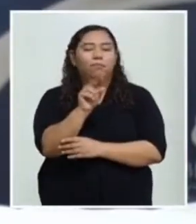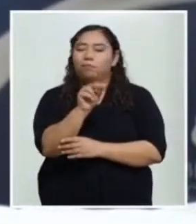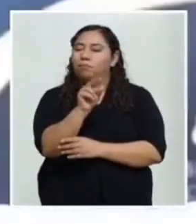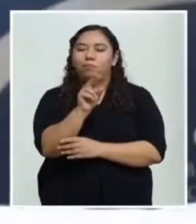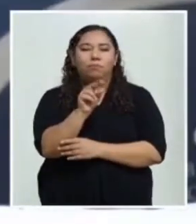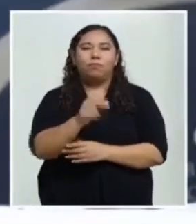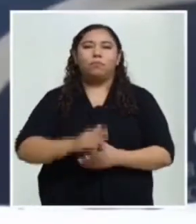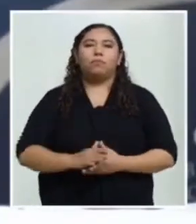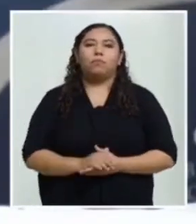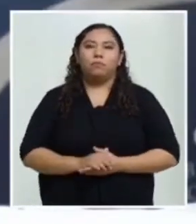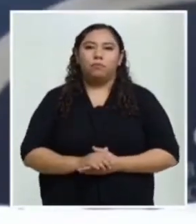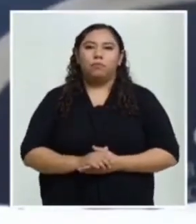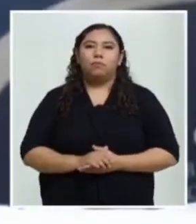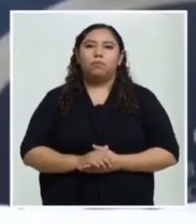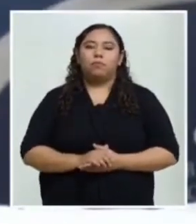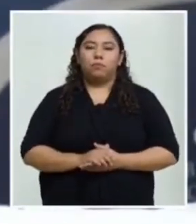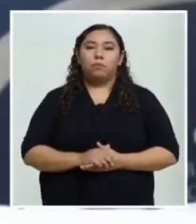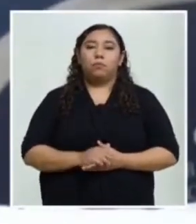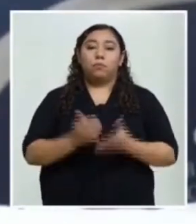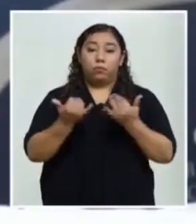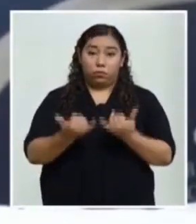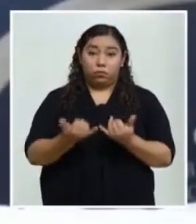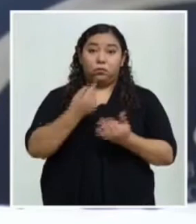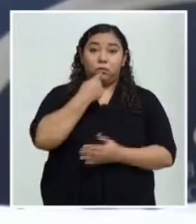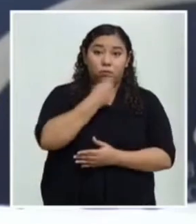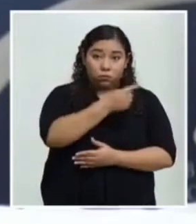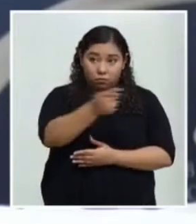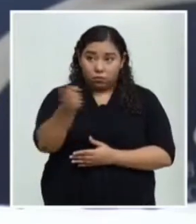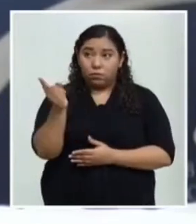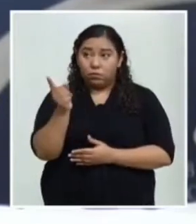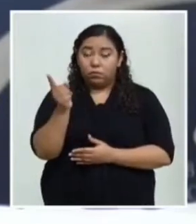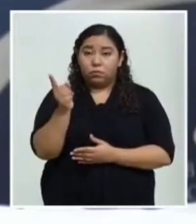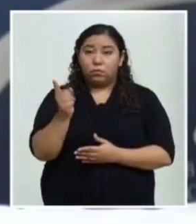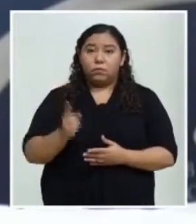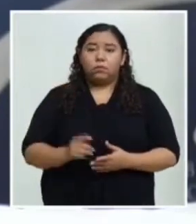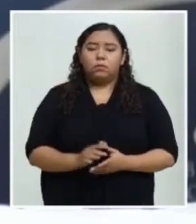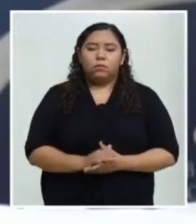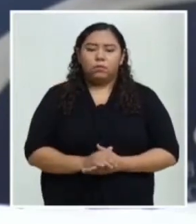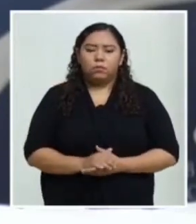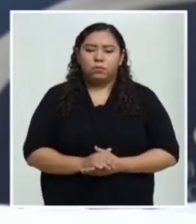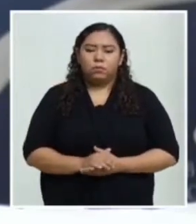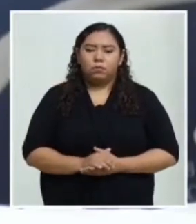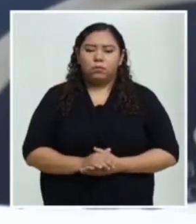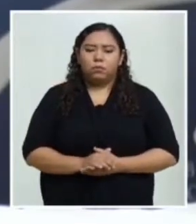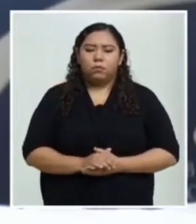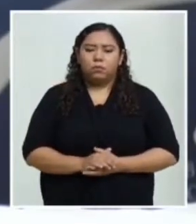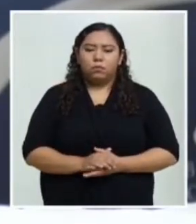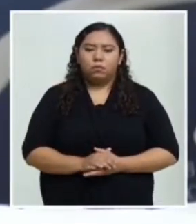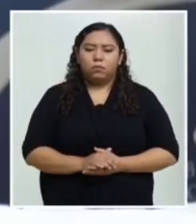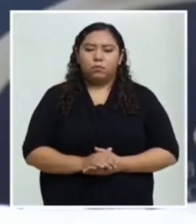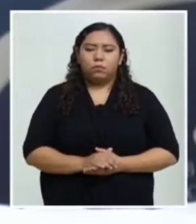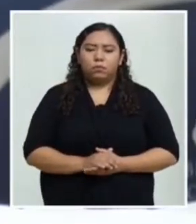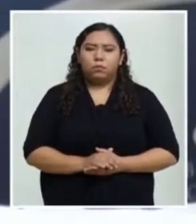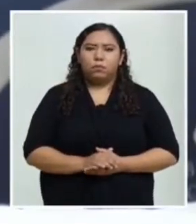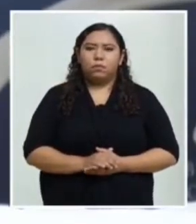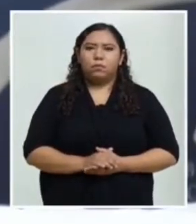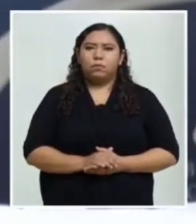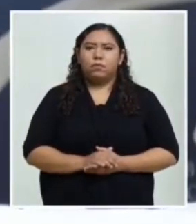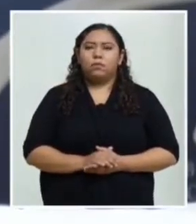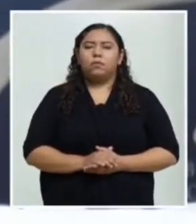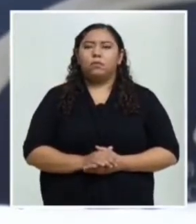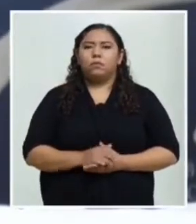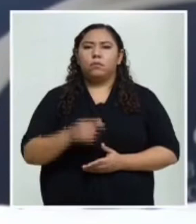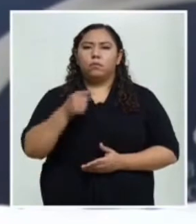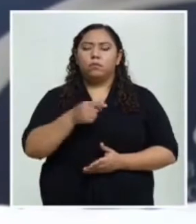vacunada. Quiero decirles que en vista del grupo que revisa los